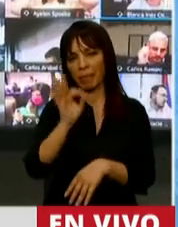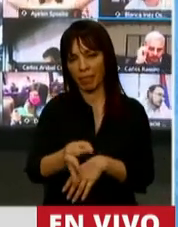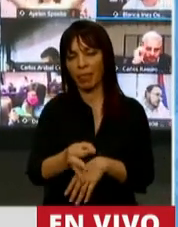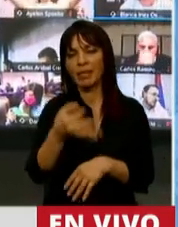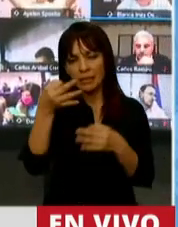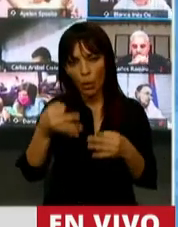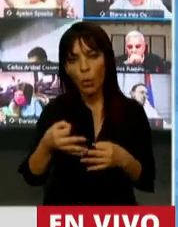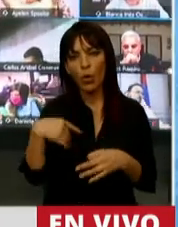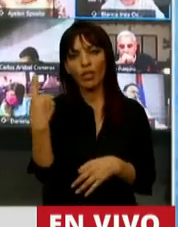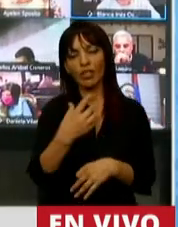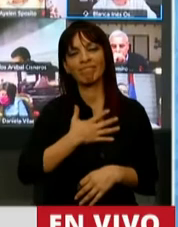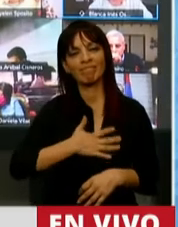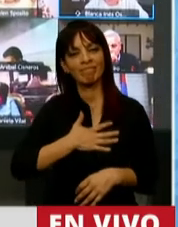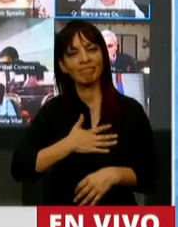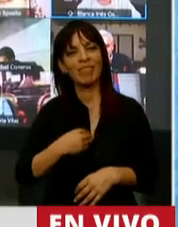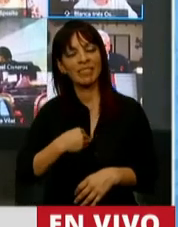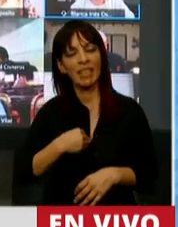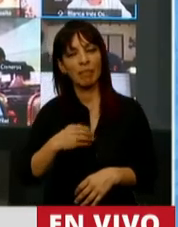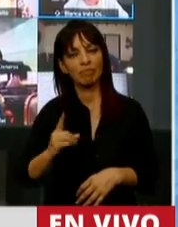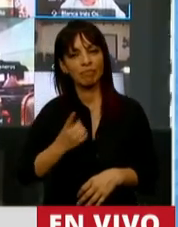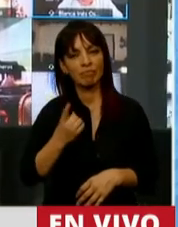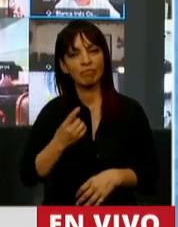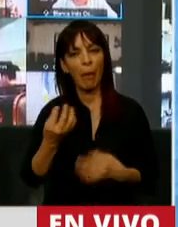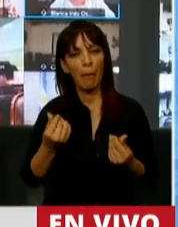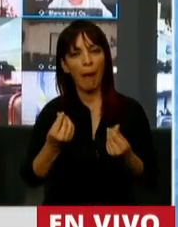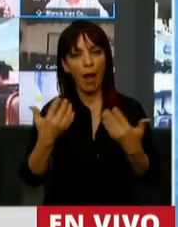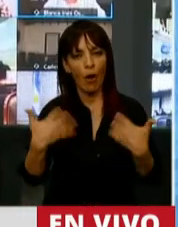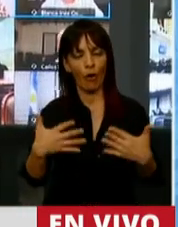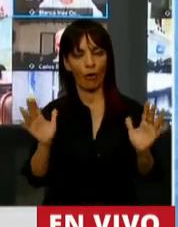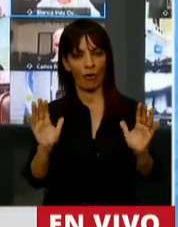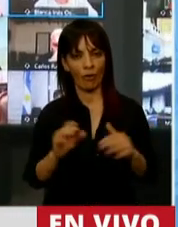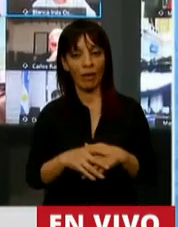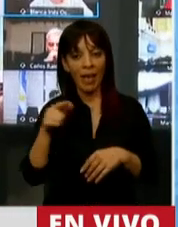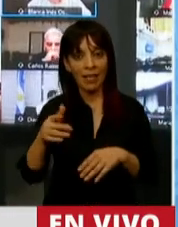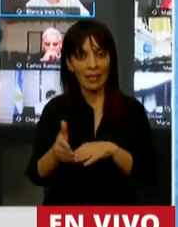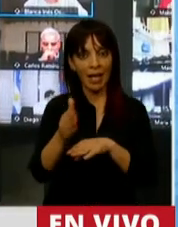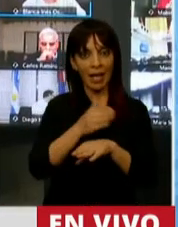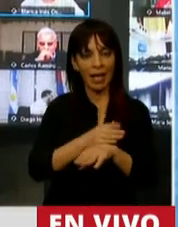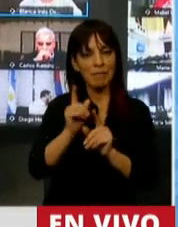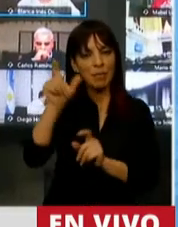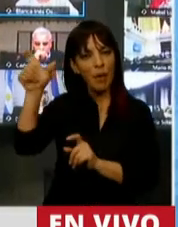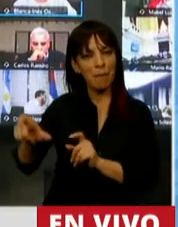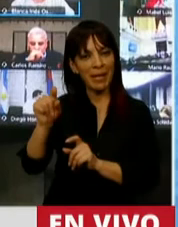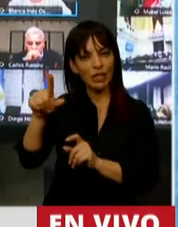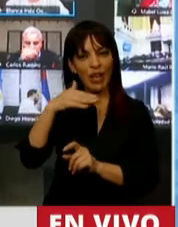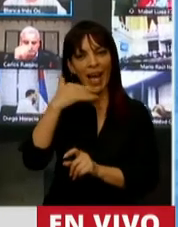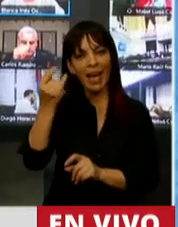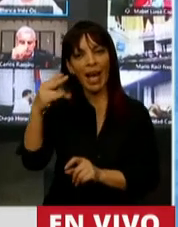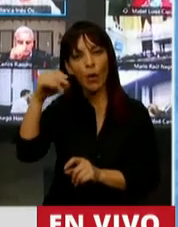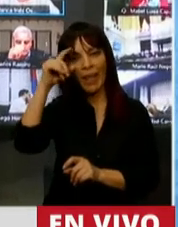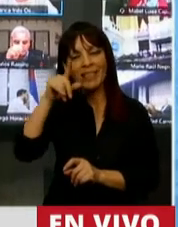que vamos a sentir que valió la pena y que esta advertencia de Arturo Jauretche sobre las